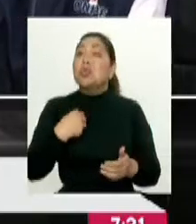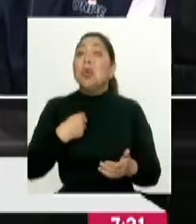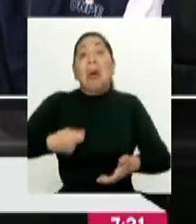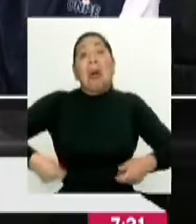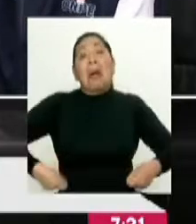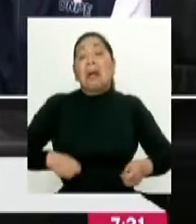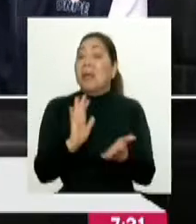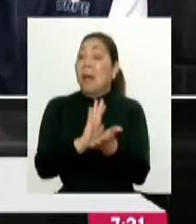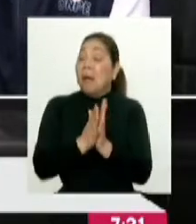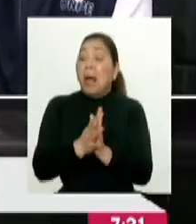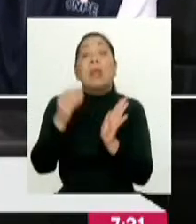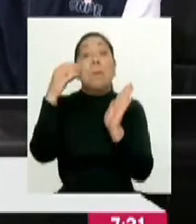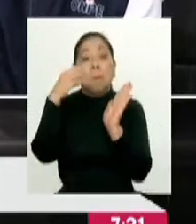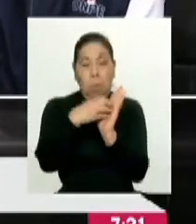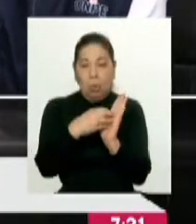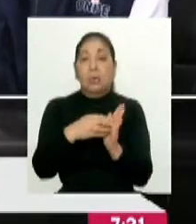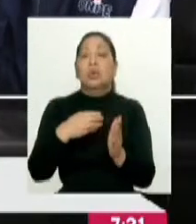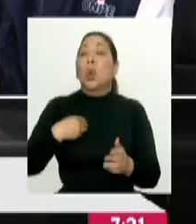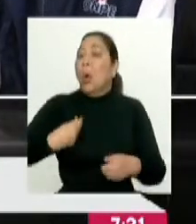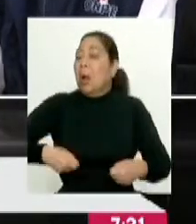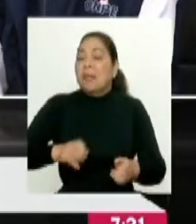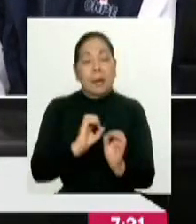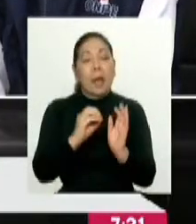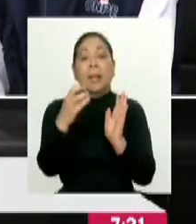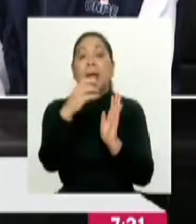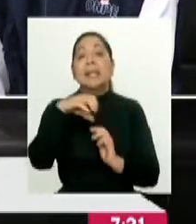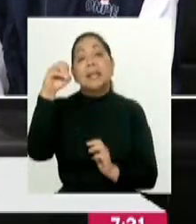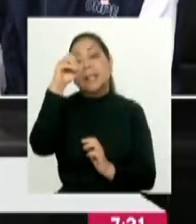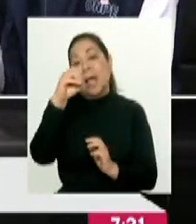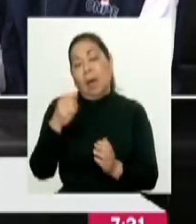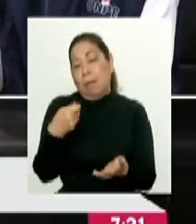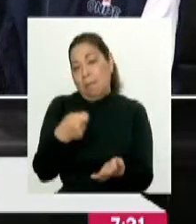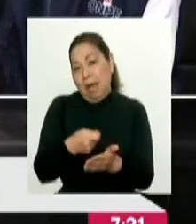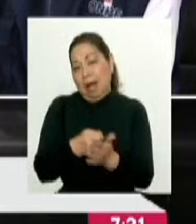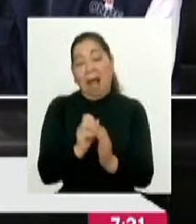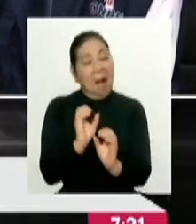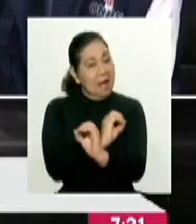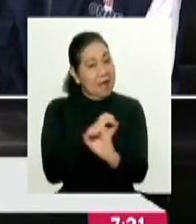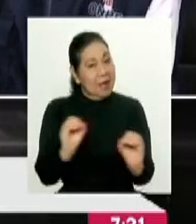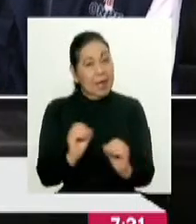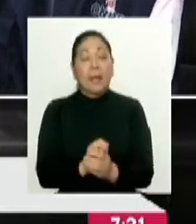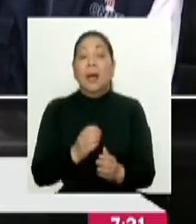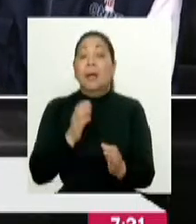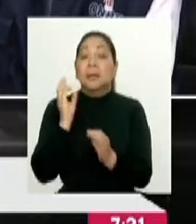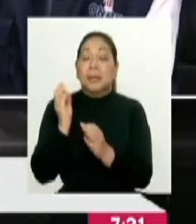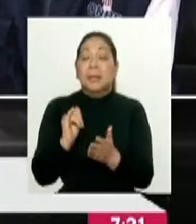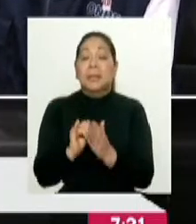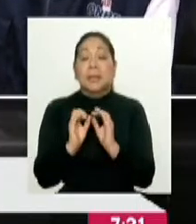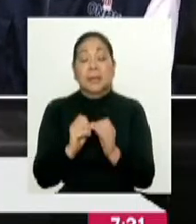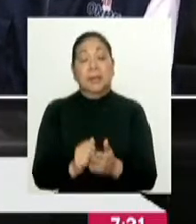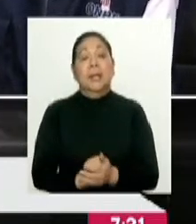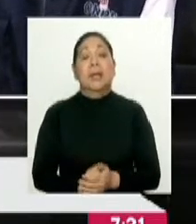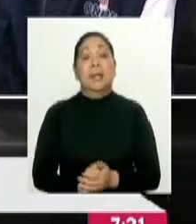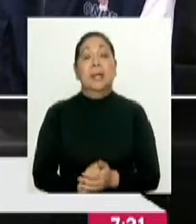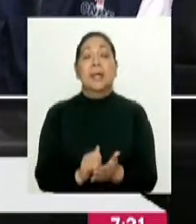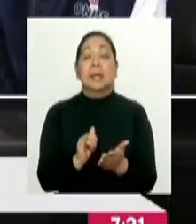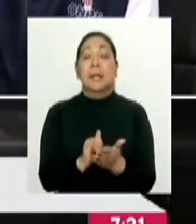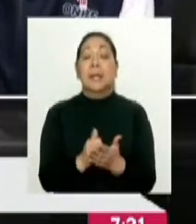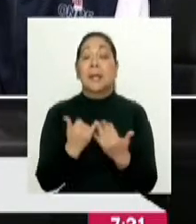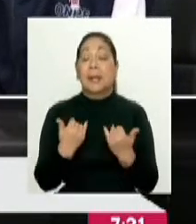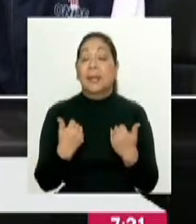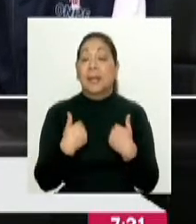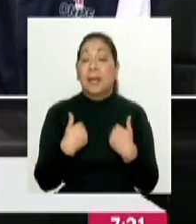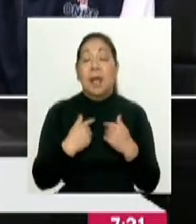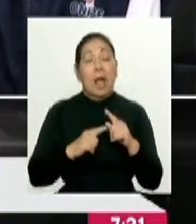rápidamente. Si lo he tenido, tengo que presentar obviamente la documentación contable que sustenta y da crédito de que he